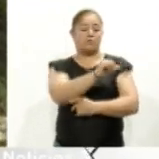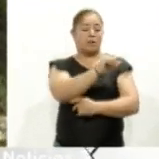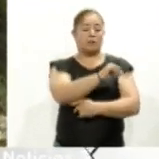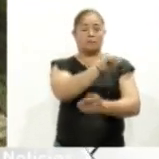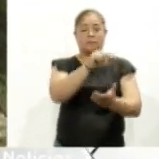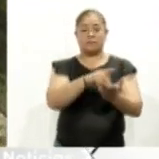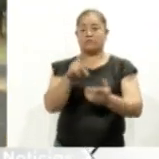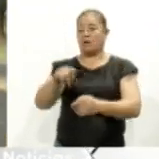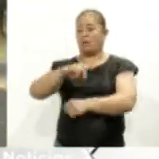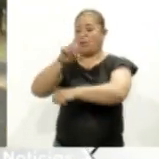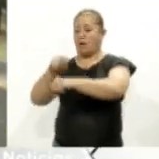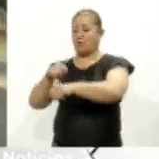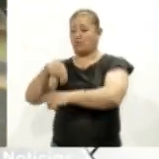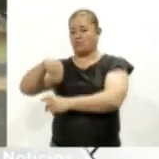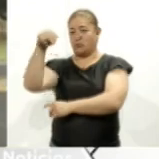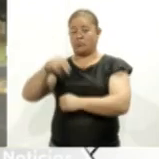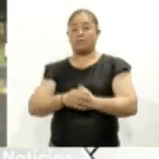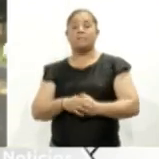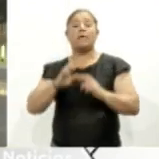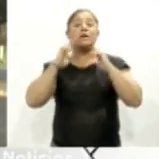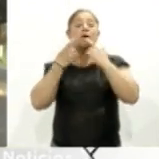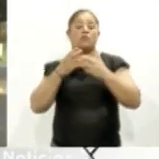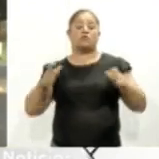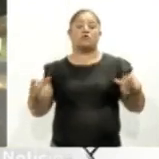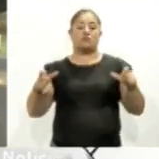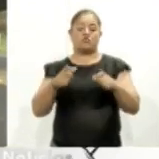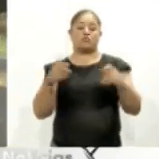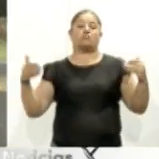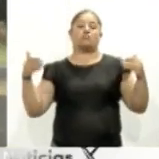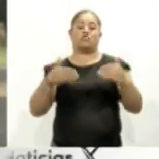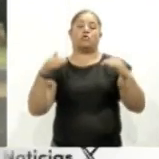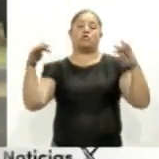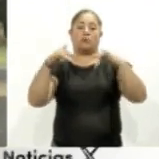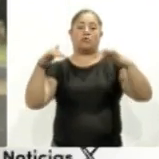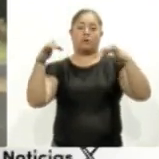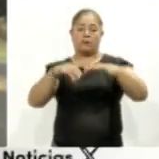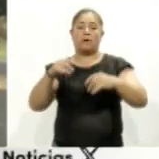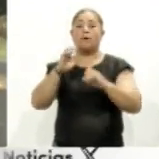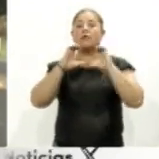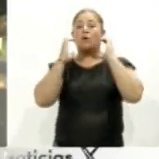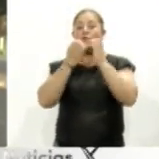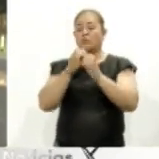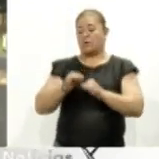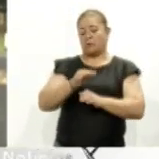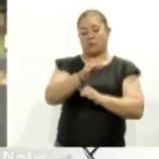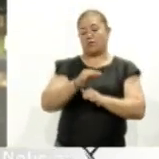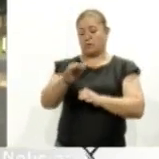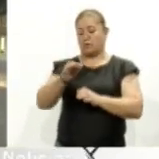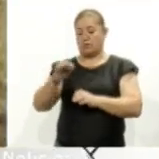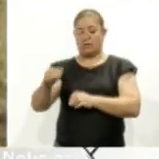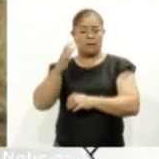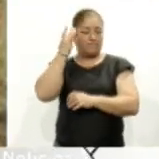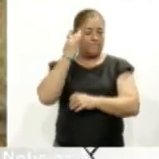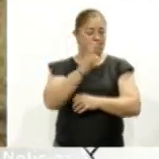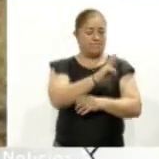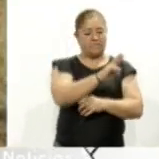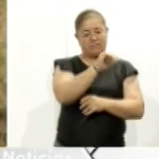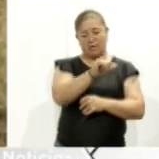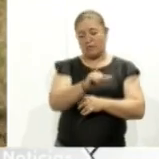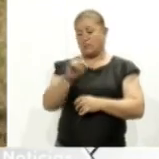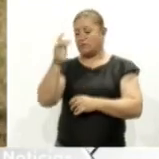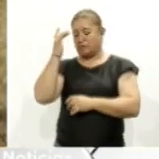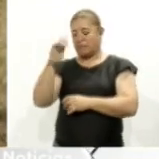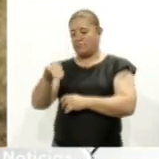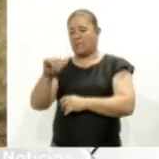Zapisaco y Arconorte. Los puntos de reunión se ubican en las plazas públicas de las comunidades de Villa Alta y San Miguel Analco, así como los